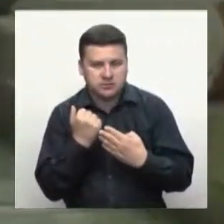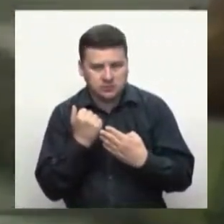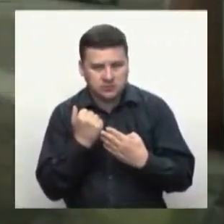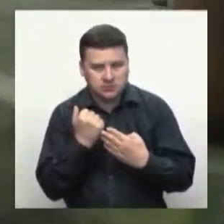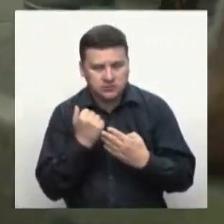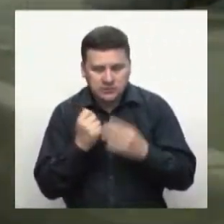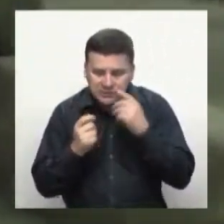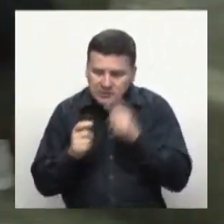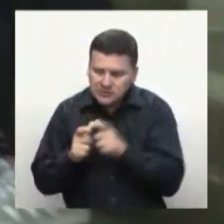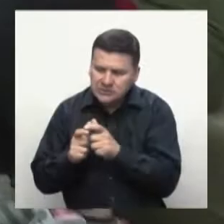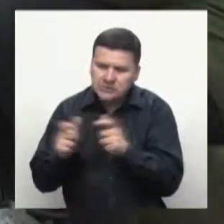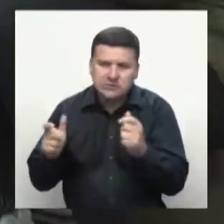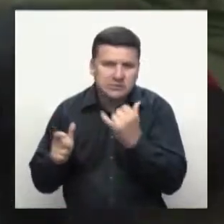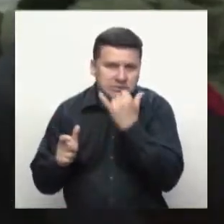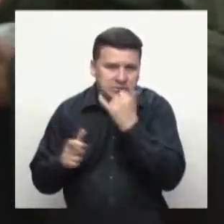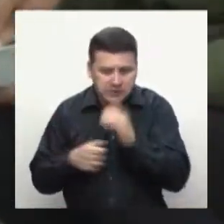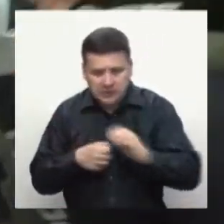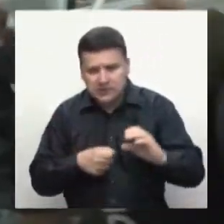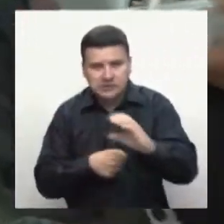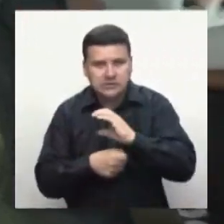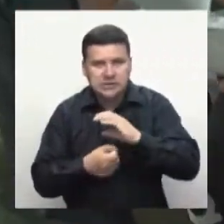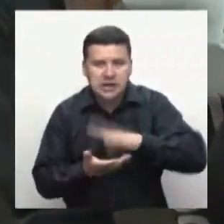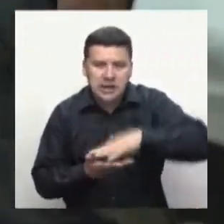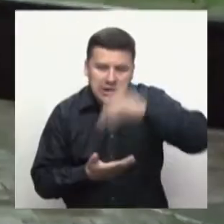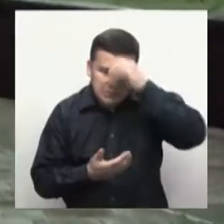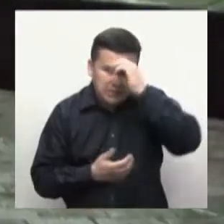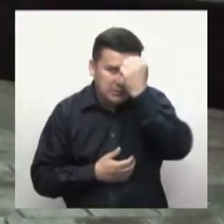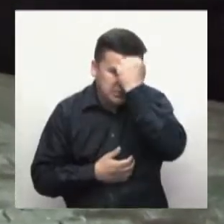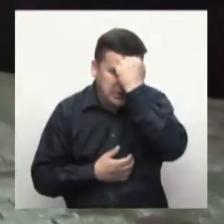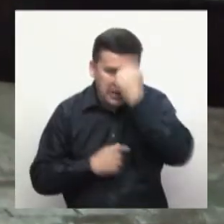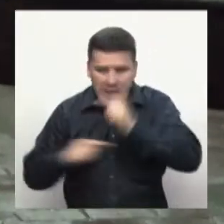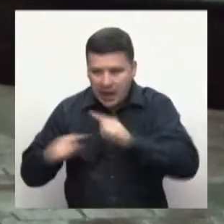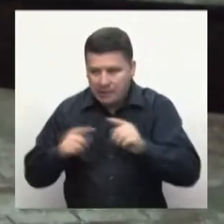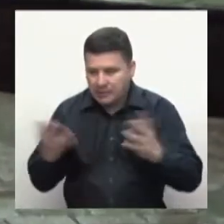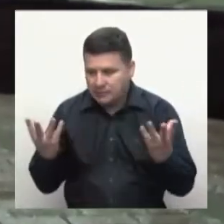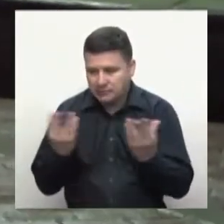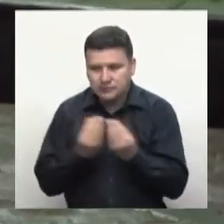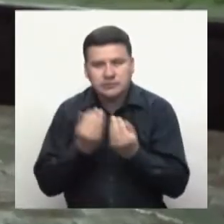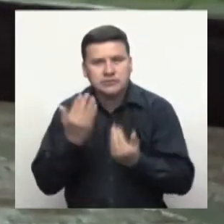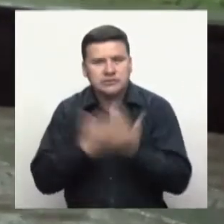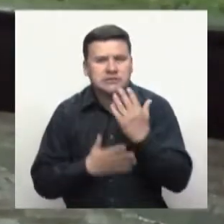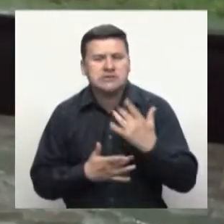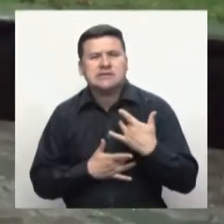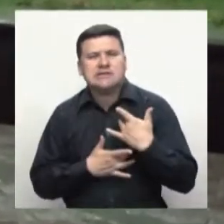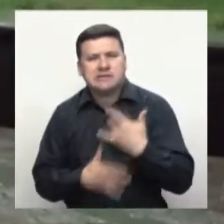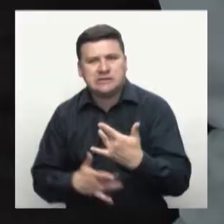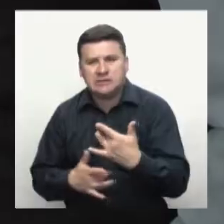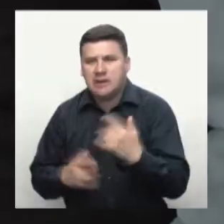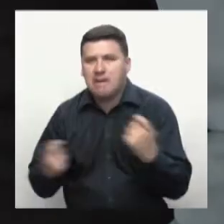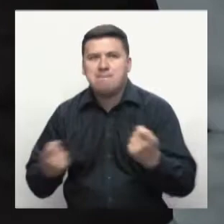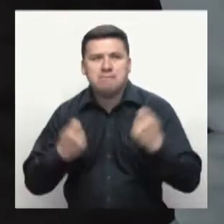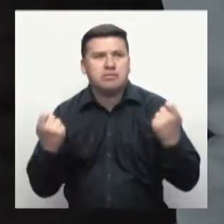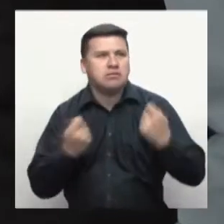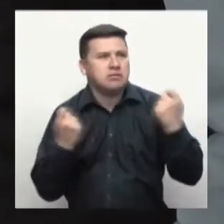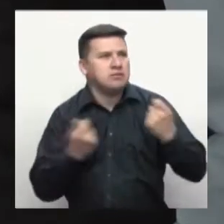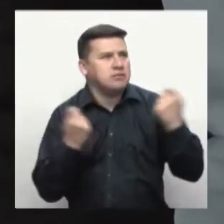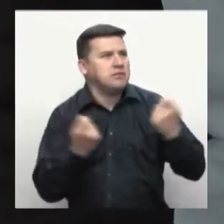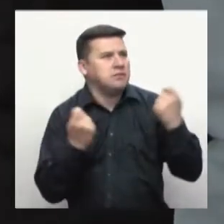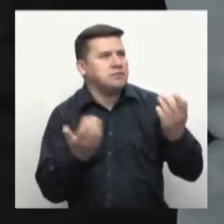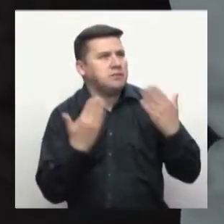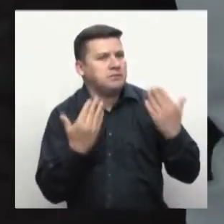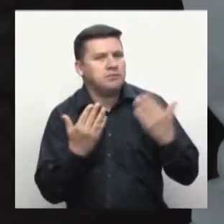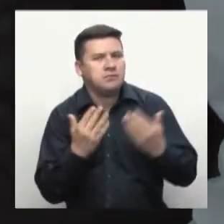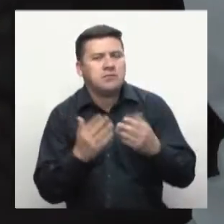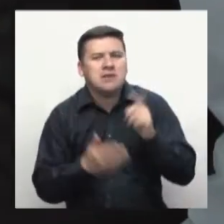recolectar artículos de primera necesidad en tres puntos estratégicos, a los que acudieron ciudadanía, representantes de empresas y directivas del SENA,